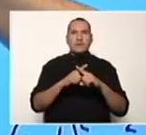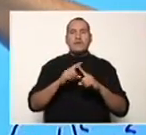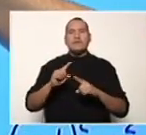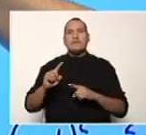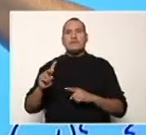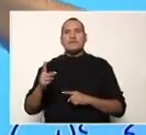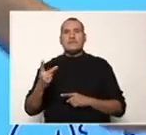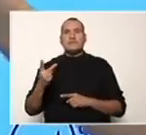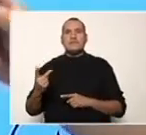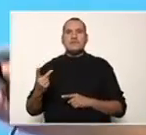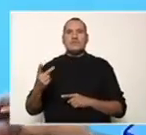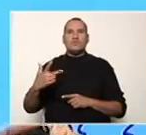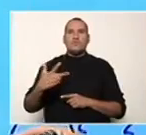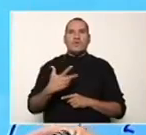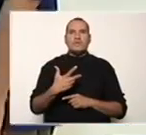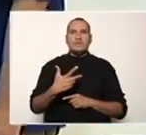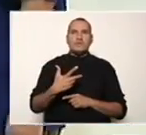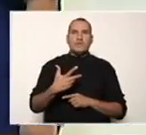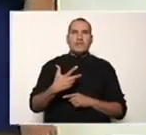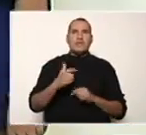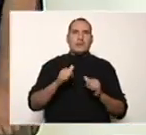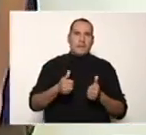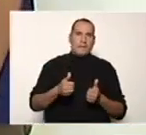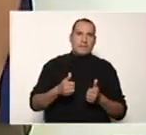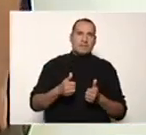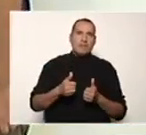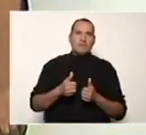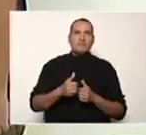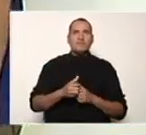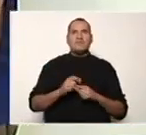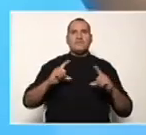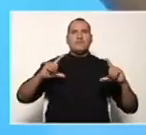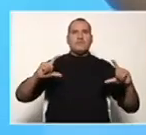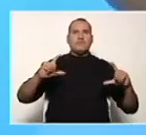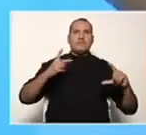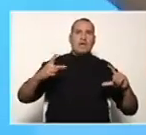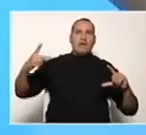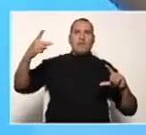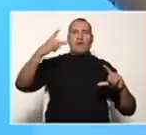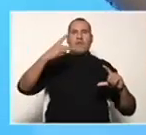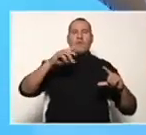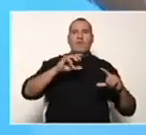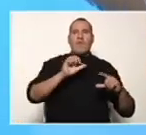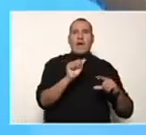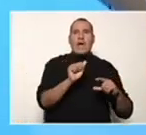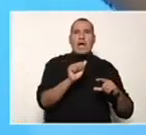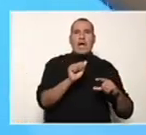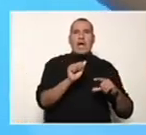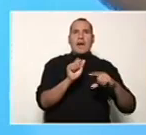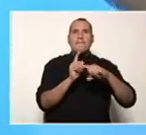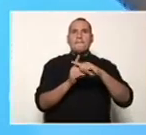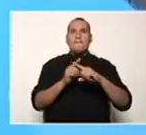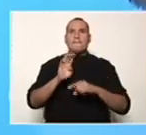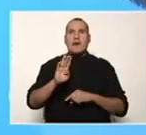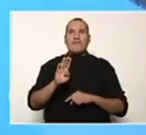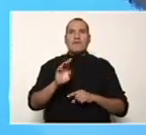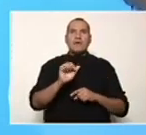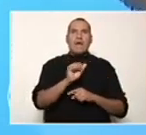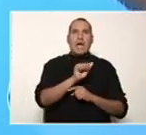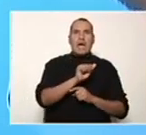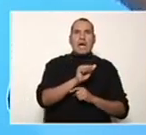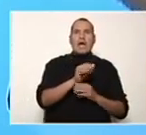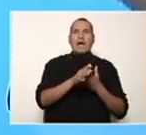el segundo término es 3. Entonces, comenzamos. Elevar al cuadrado el primer término. El primer término es x.